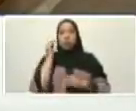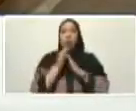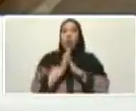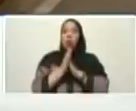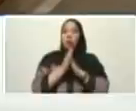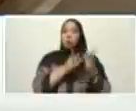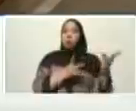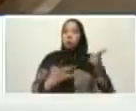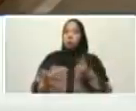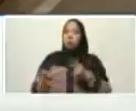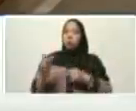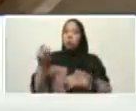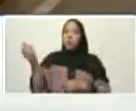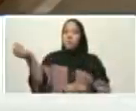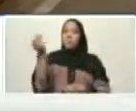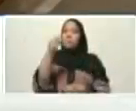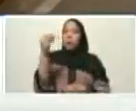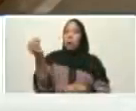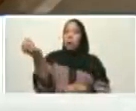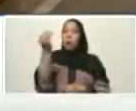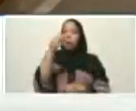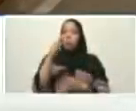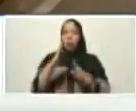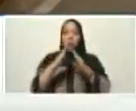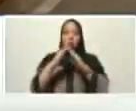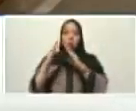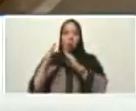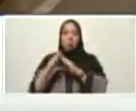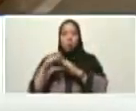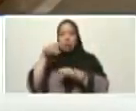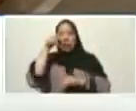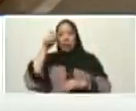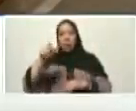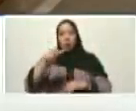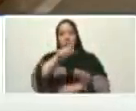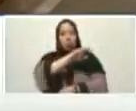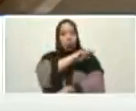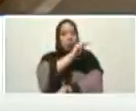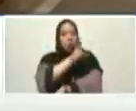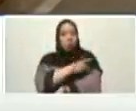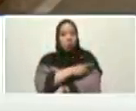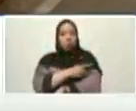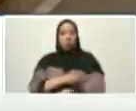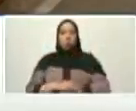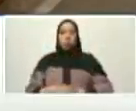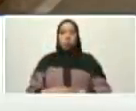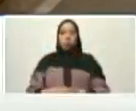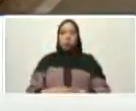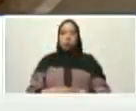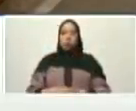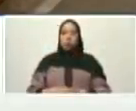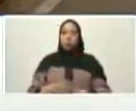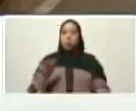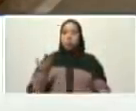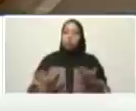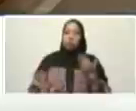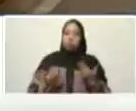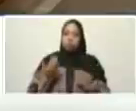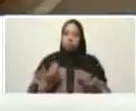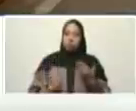es que cada vez más viviendas las construya el poder popular en autoconstrucción sin bajar la velocidad